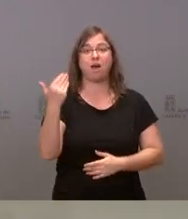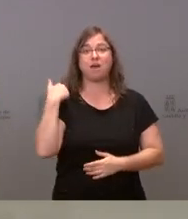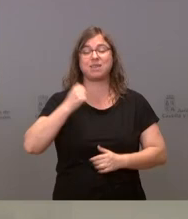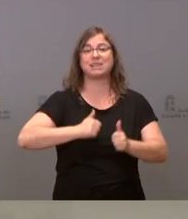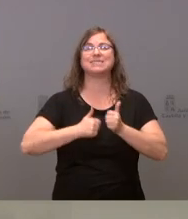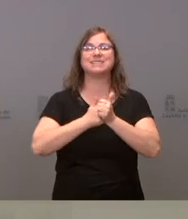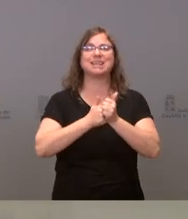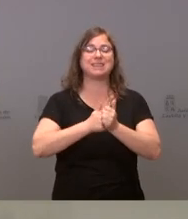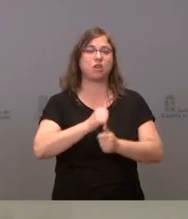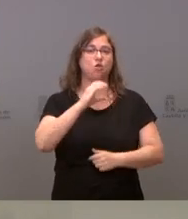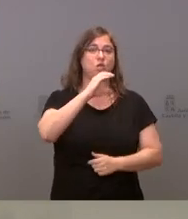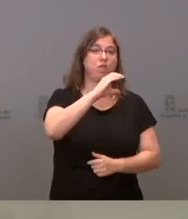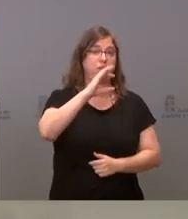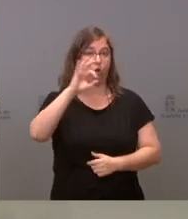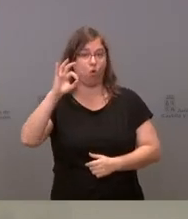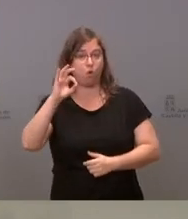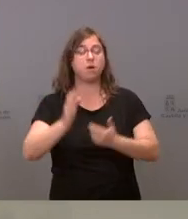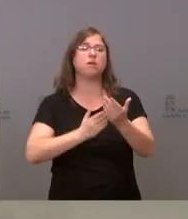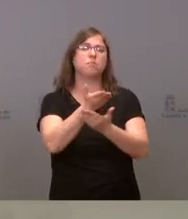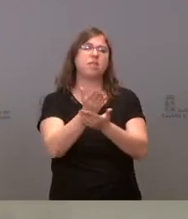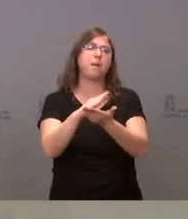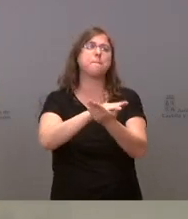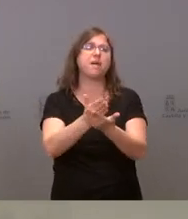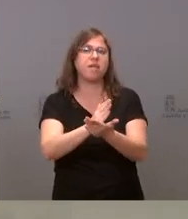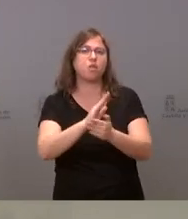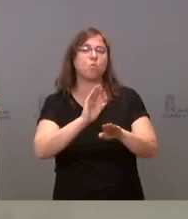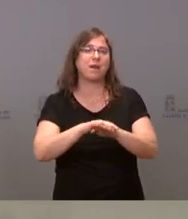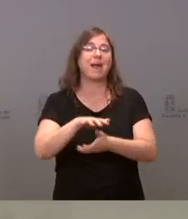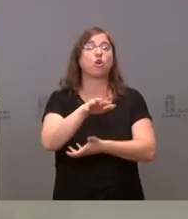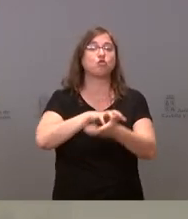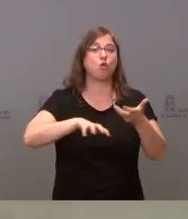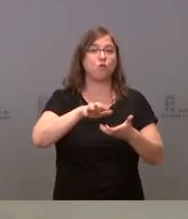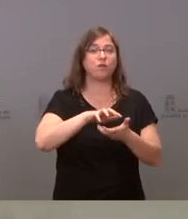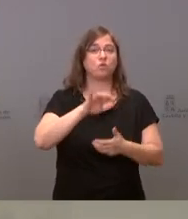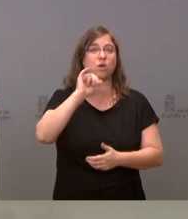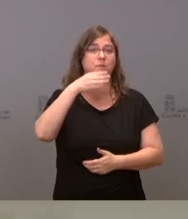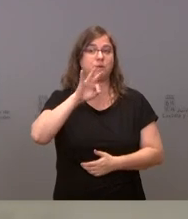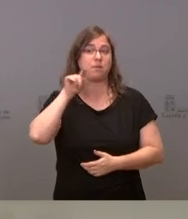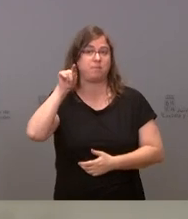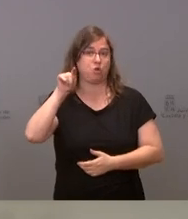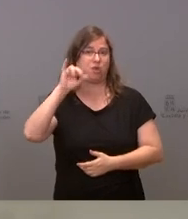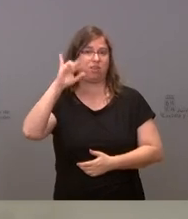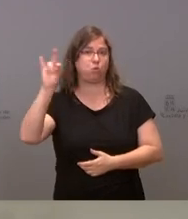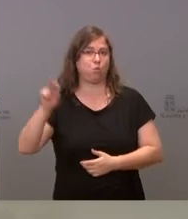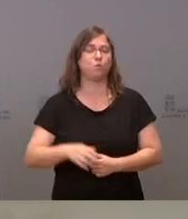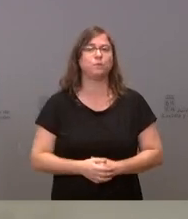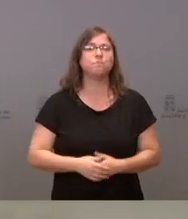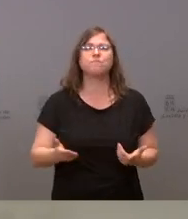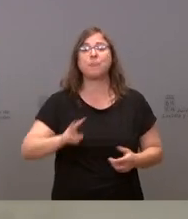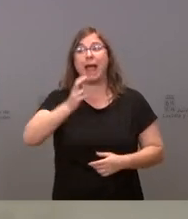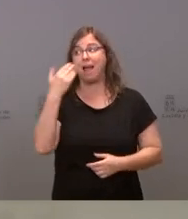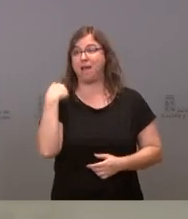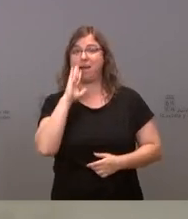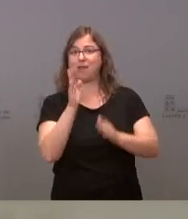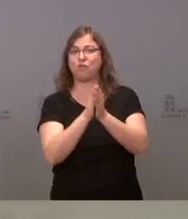Comisiones Obreras pidió su mediación para el conflicto de LM en el Bierzo? Y por otra parte, antes mi compañera